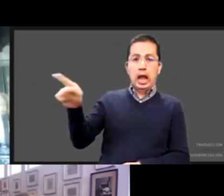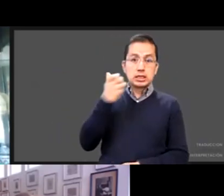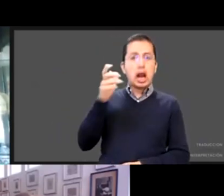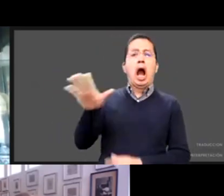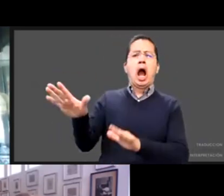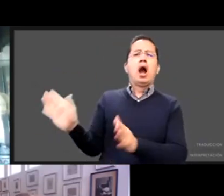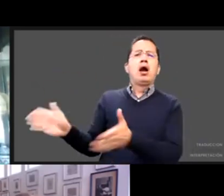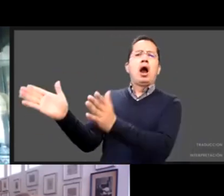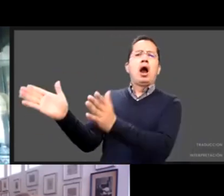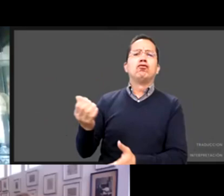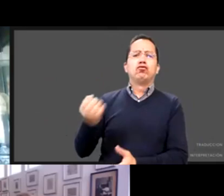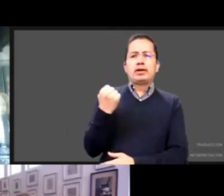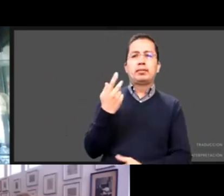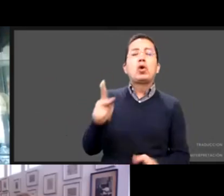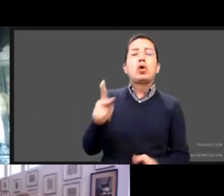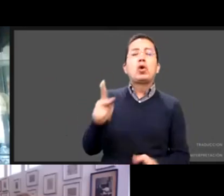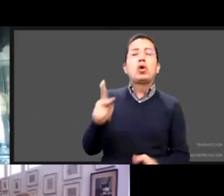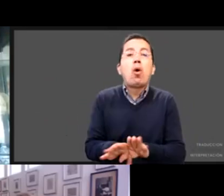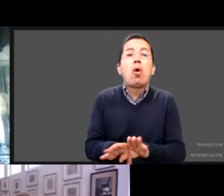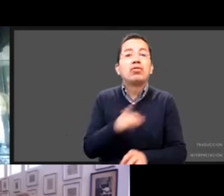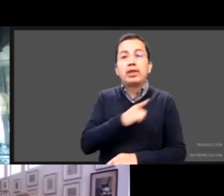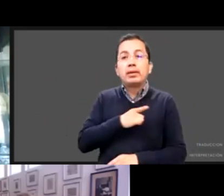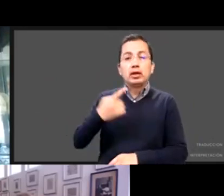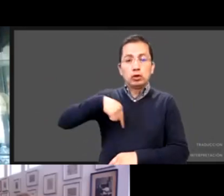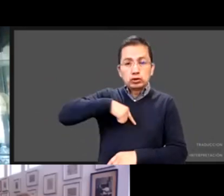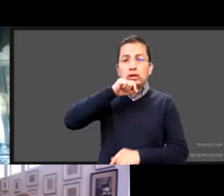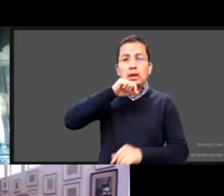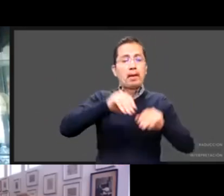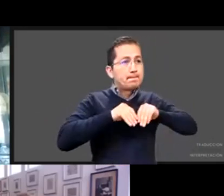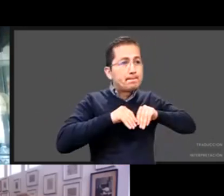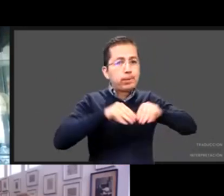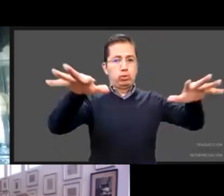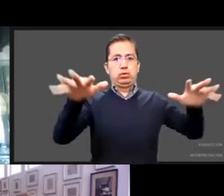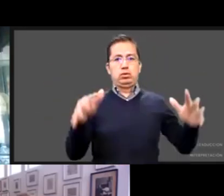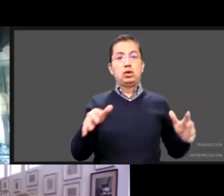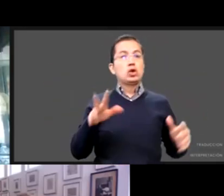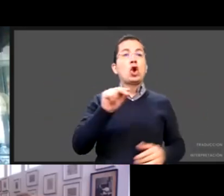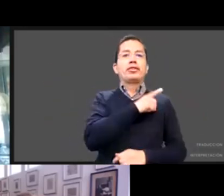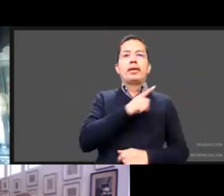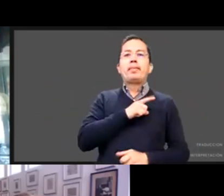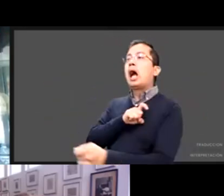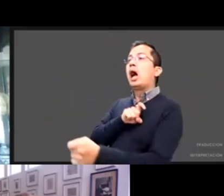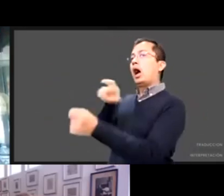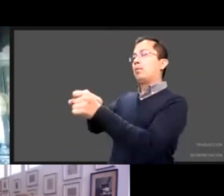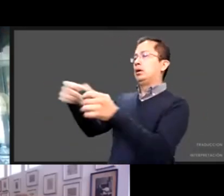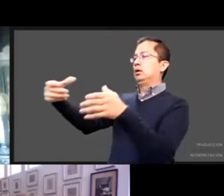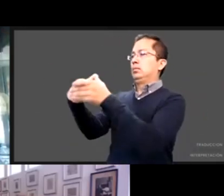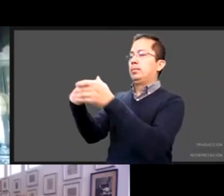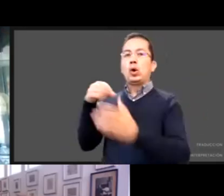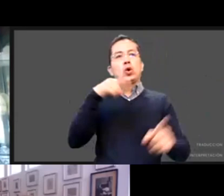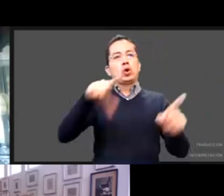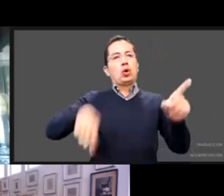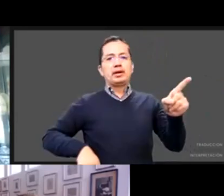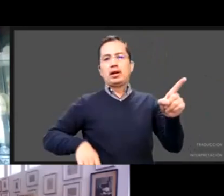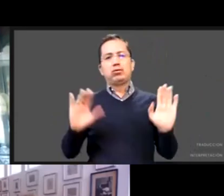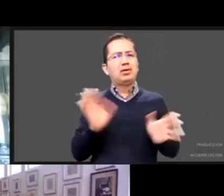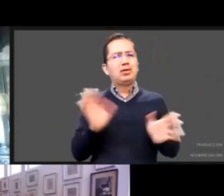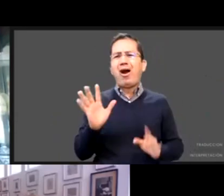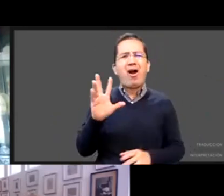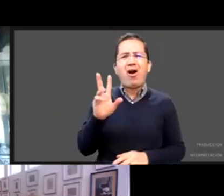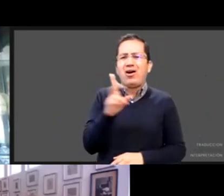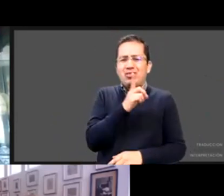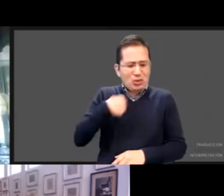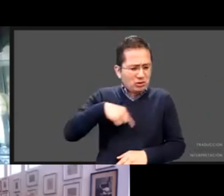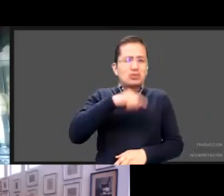somos parte del Sipina no necesita ser integrante del consejo consultivo ni gobernador ni nada todos somos el Sipina porque el Sipina es un